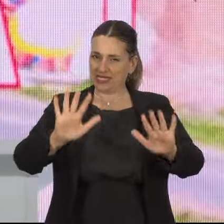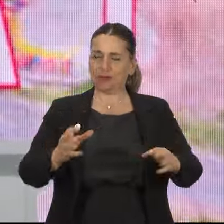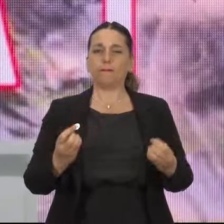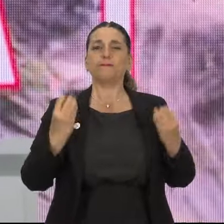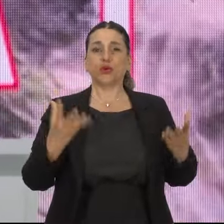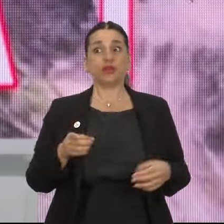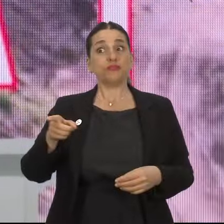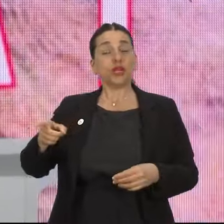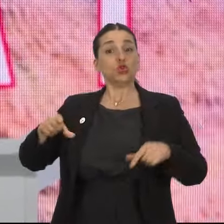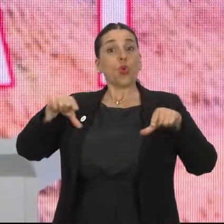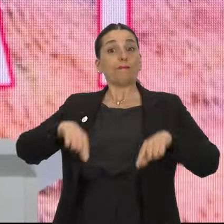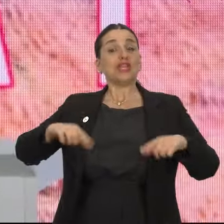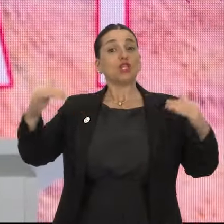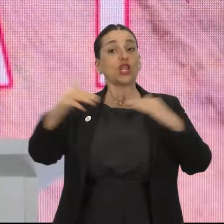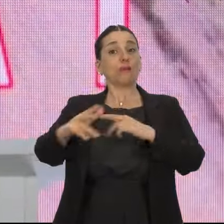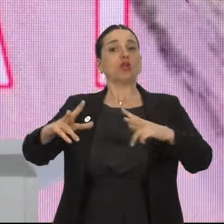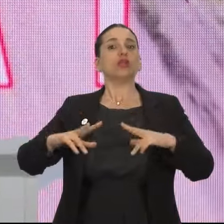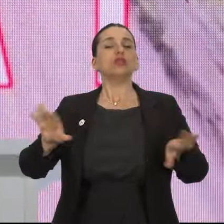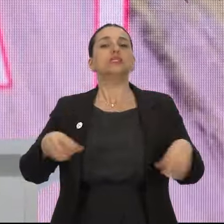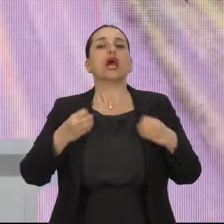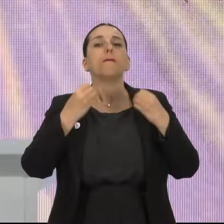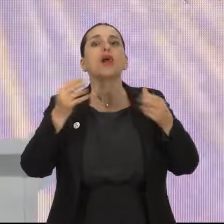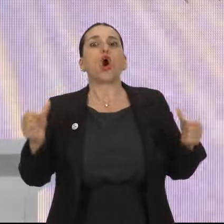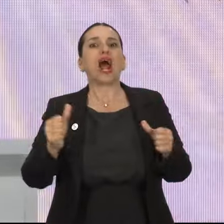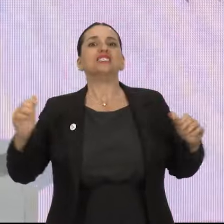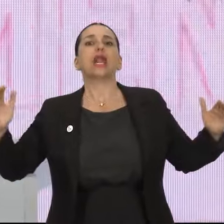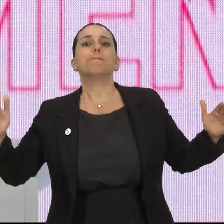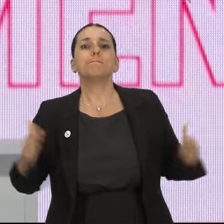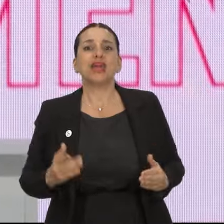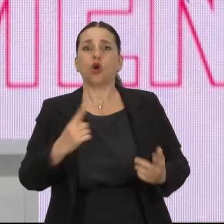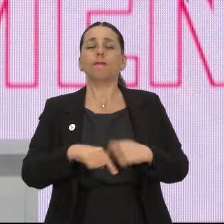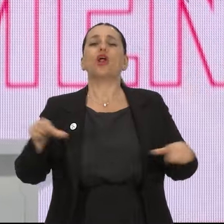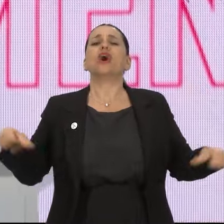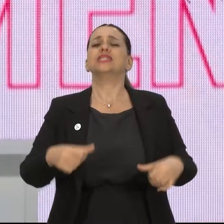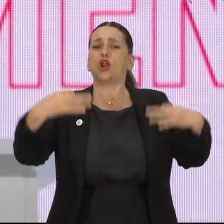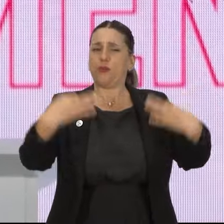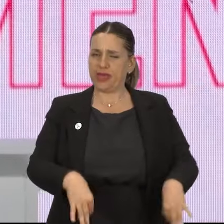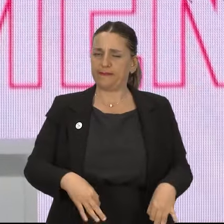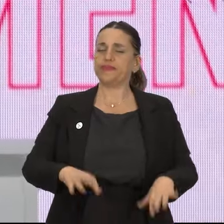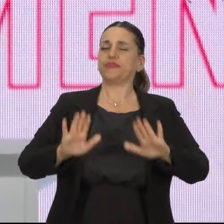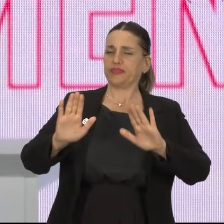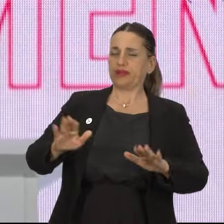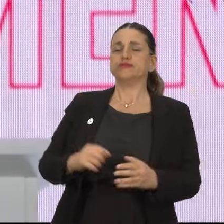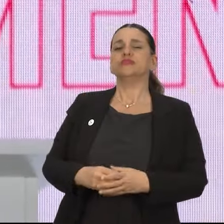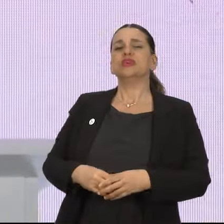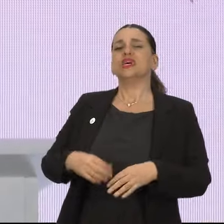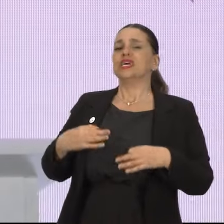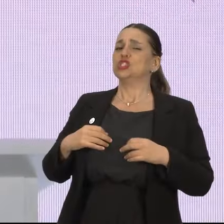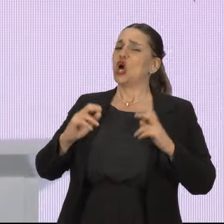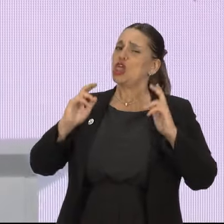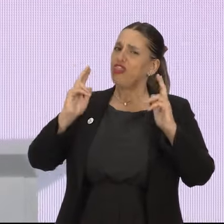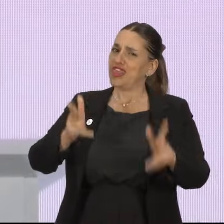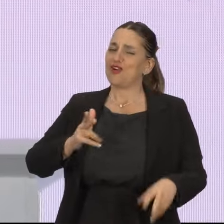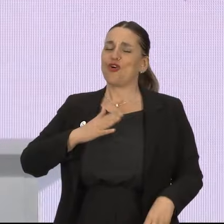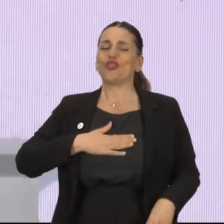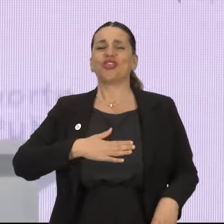Falero. José Luis dice que más vale hacer menos, pero hacerlo bien. Bueno, yo